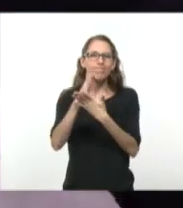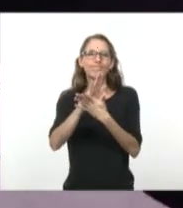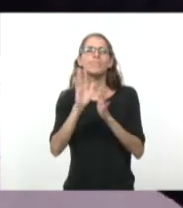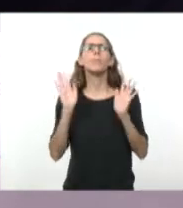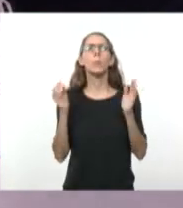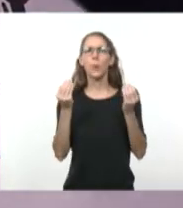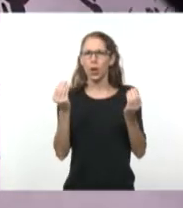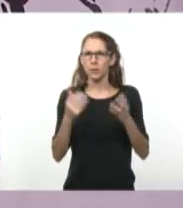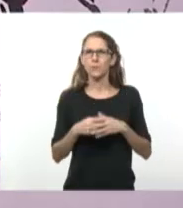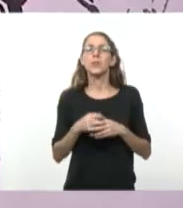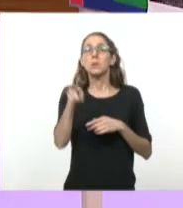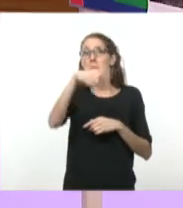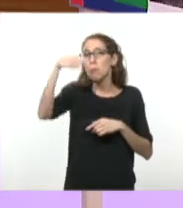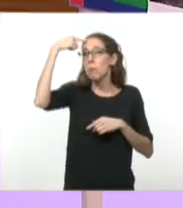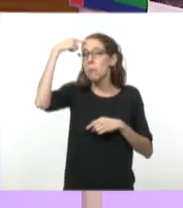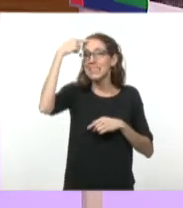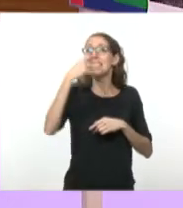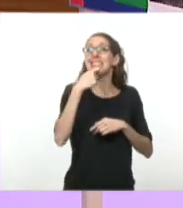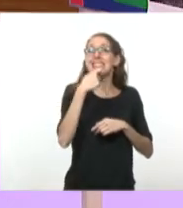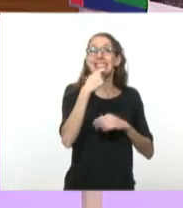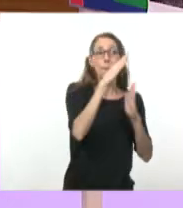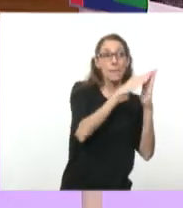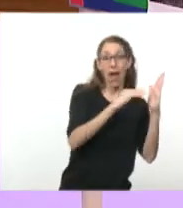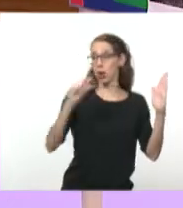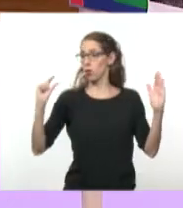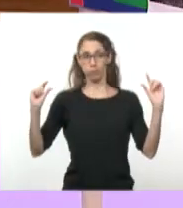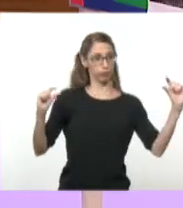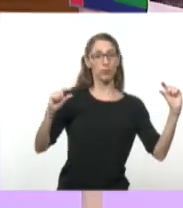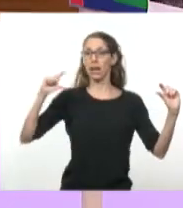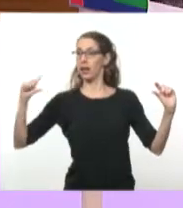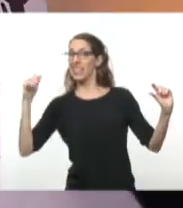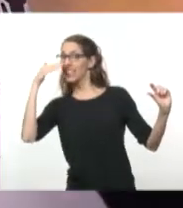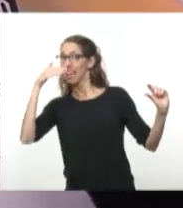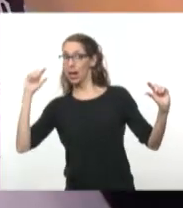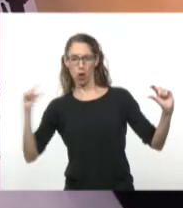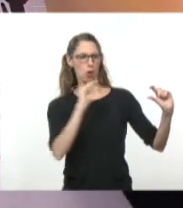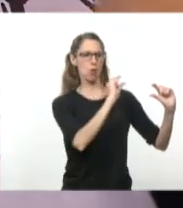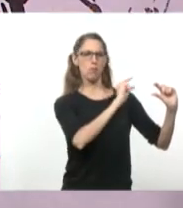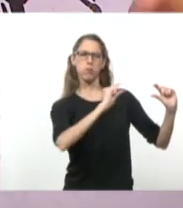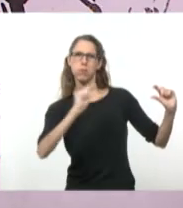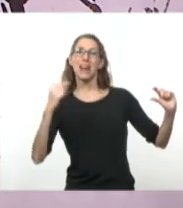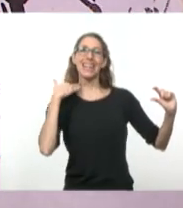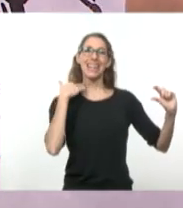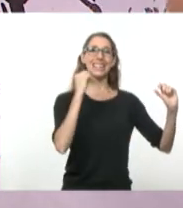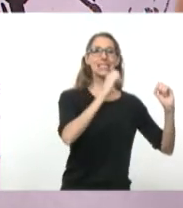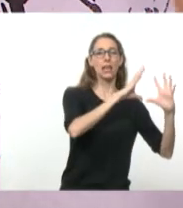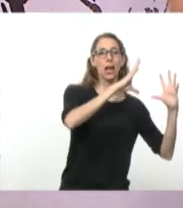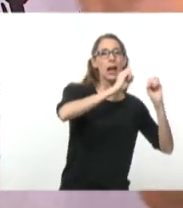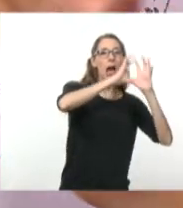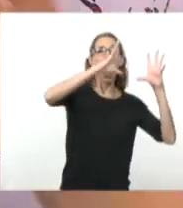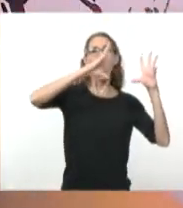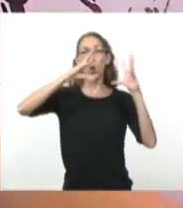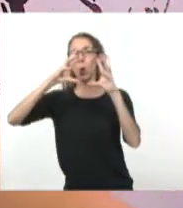como una escala, como una escalera entre blanco y negro, este gris estaría bastante en la zona del centro. Claro. O no es fácilmente